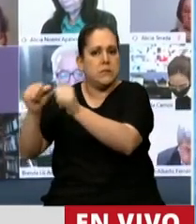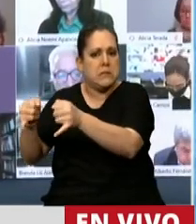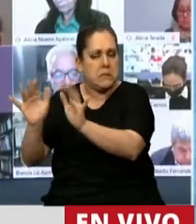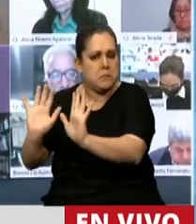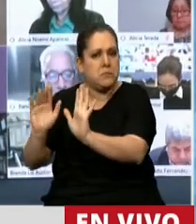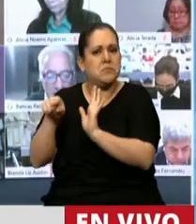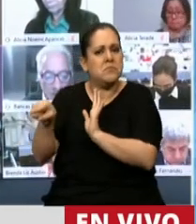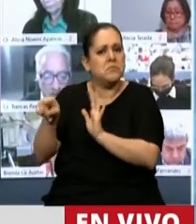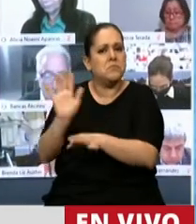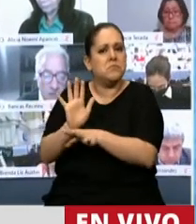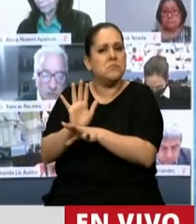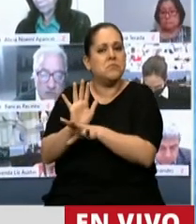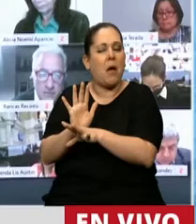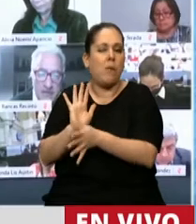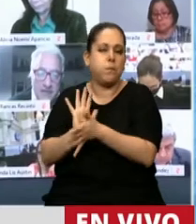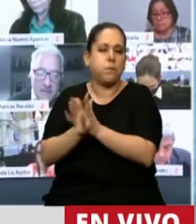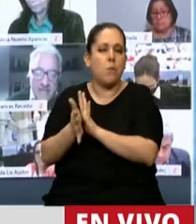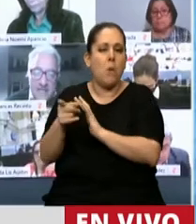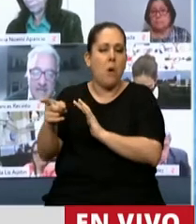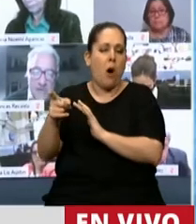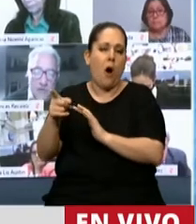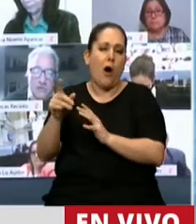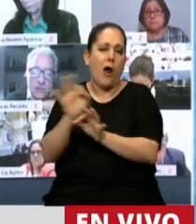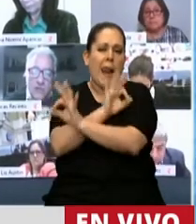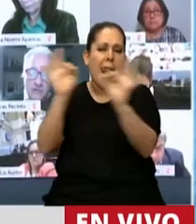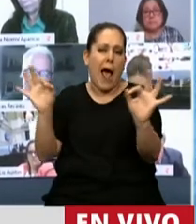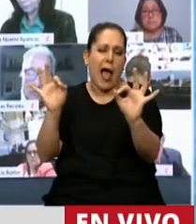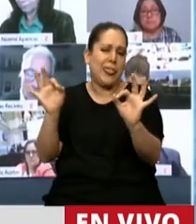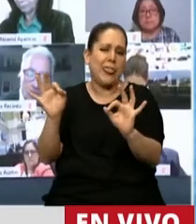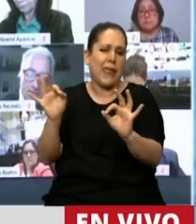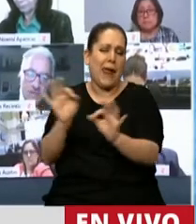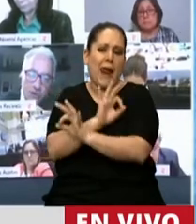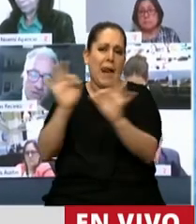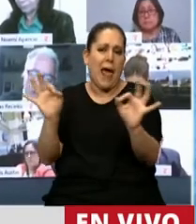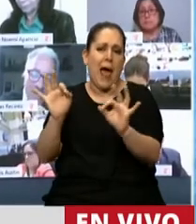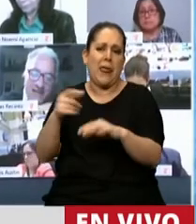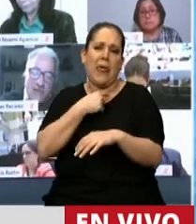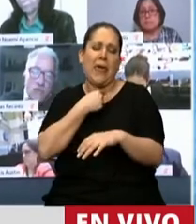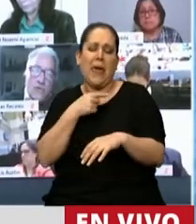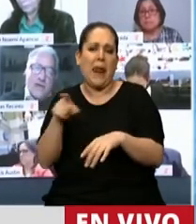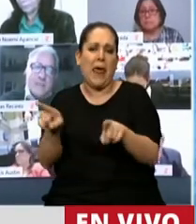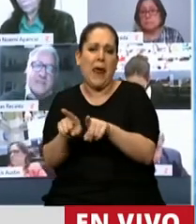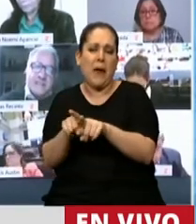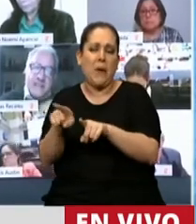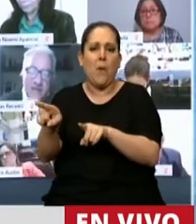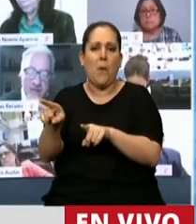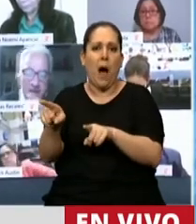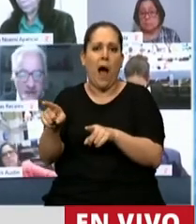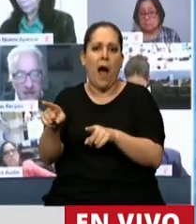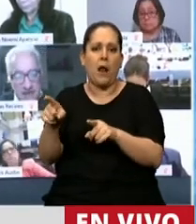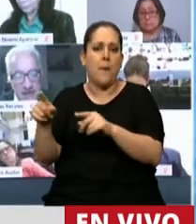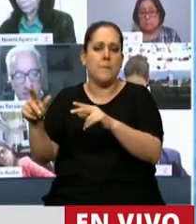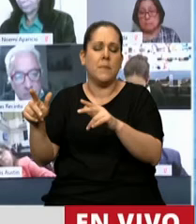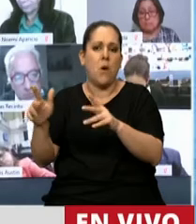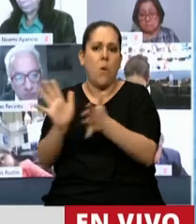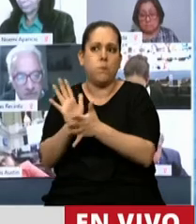lo que yo llamaría la máquina cegadora horizontal. No se quiere ninguna cabeza que se eleve mucho por